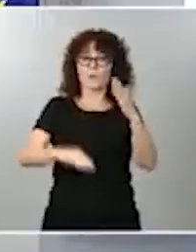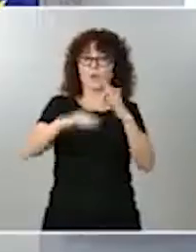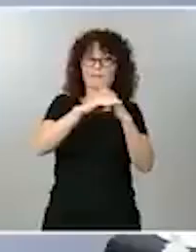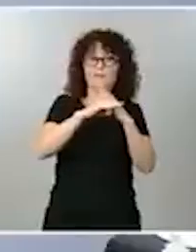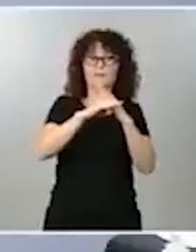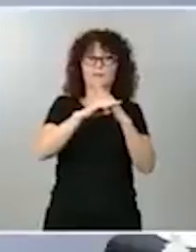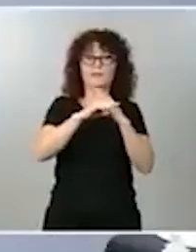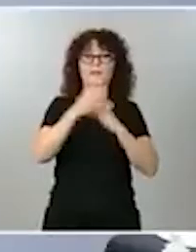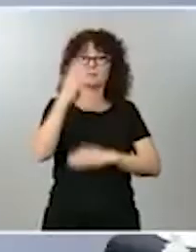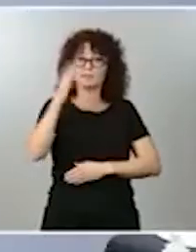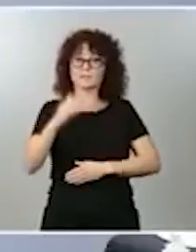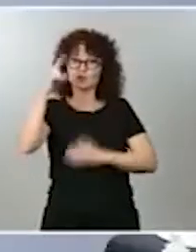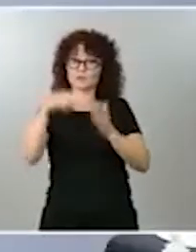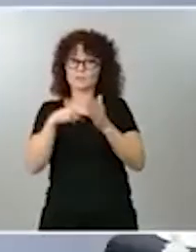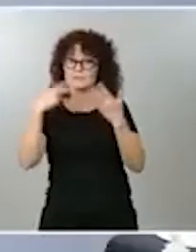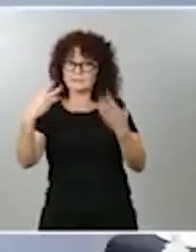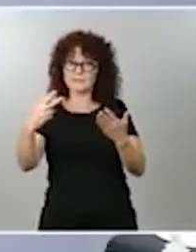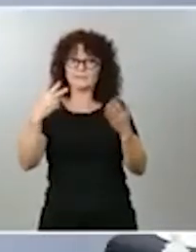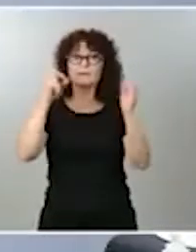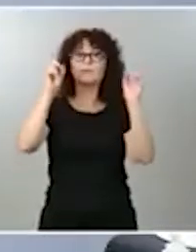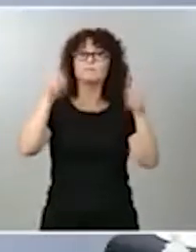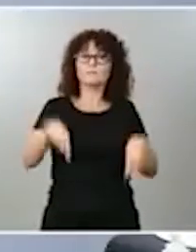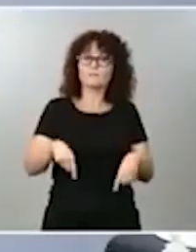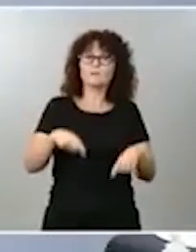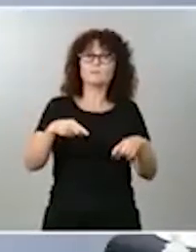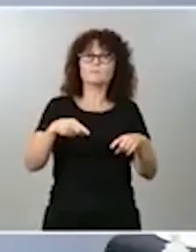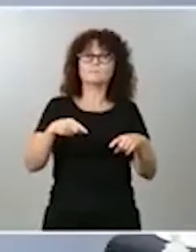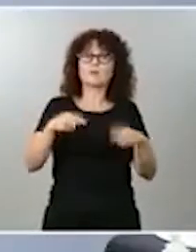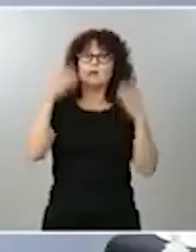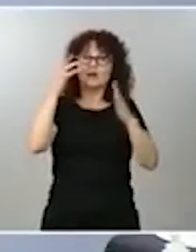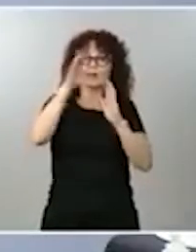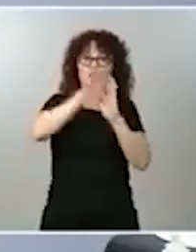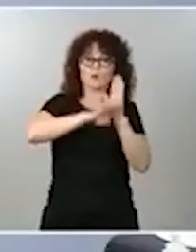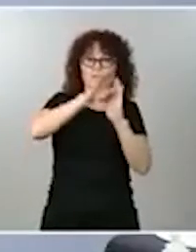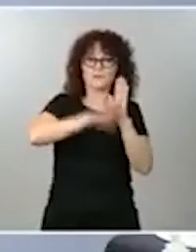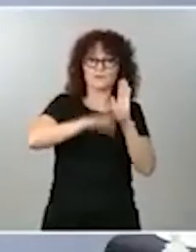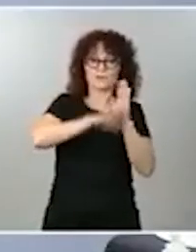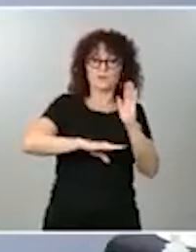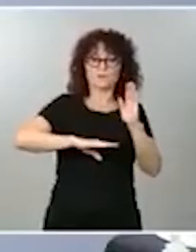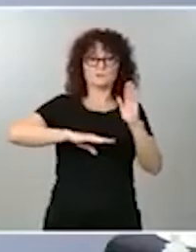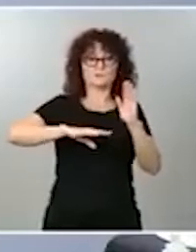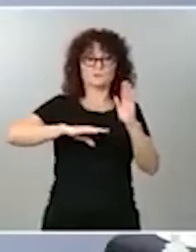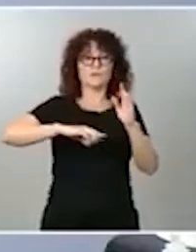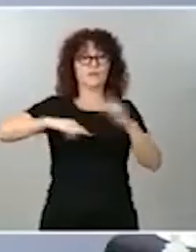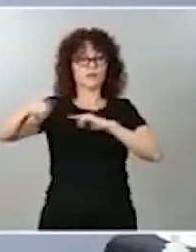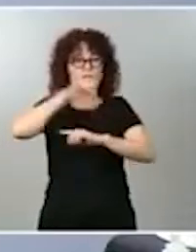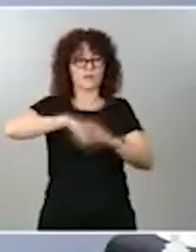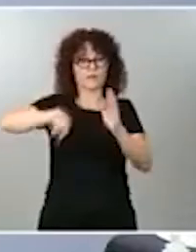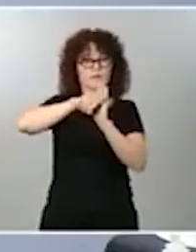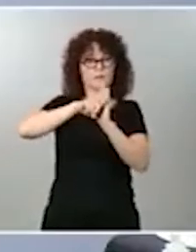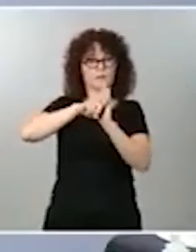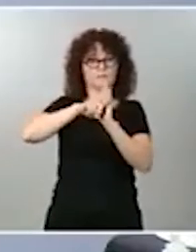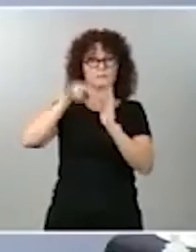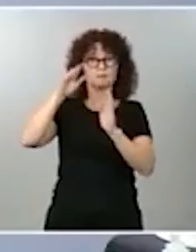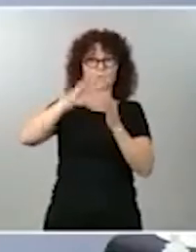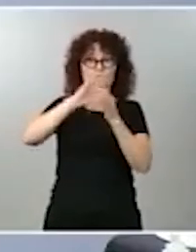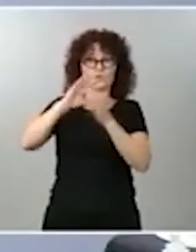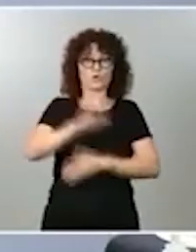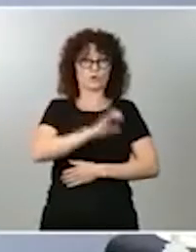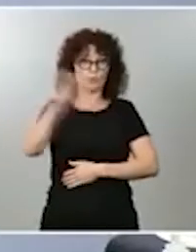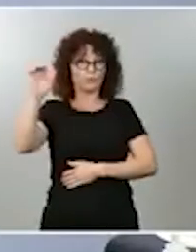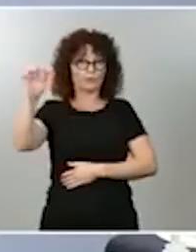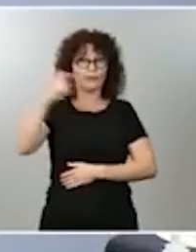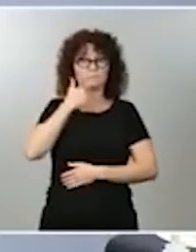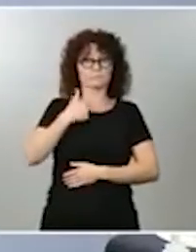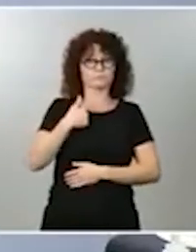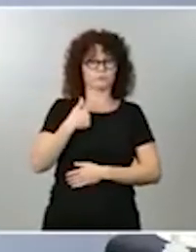También todas las recomendaciones y todas las directivas que la Unión Europea nos ha ido trasladando en materia de igualdad